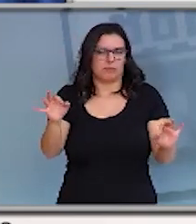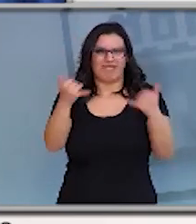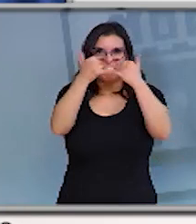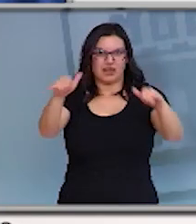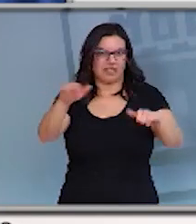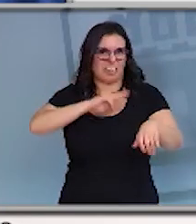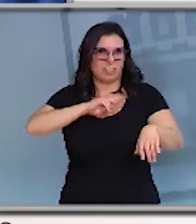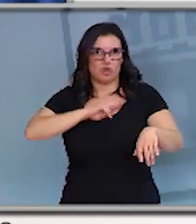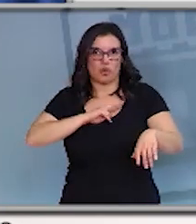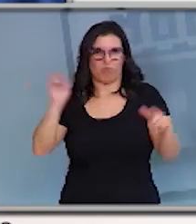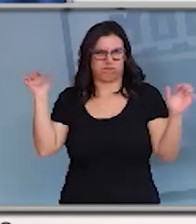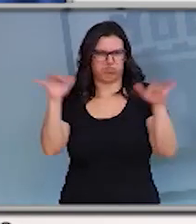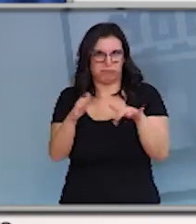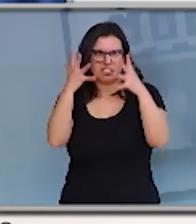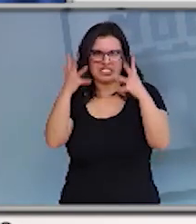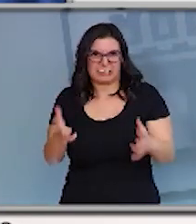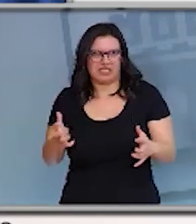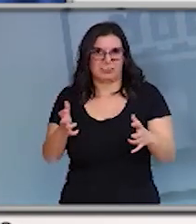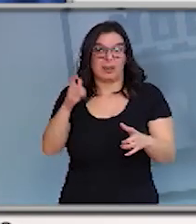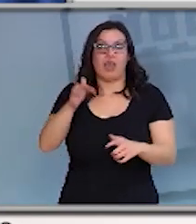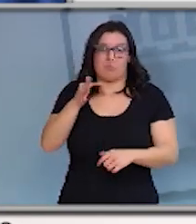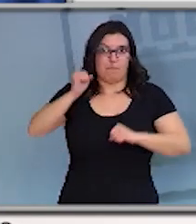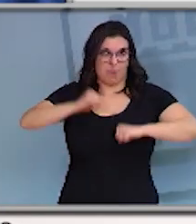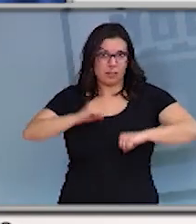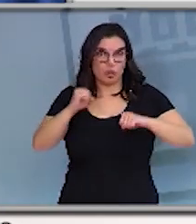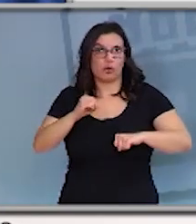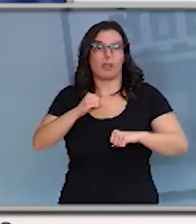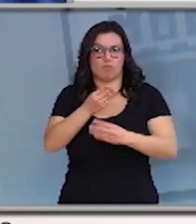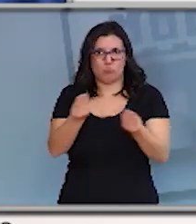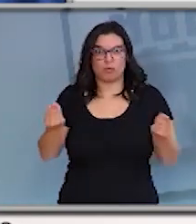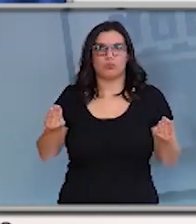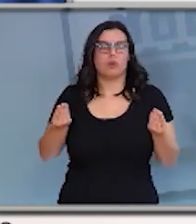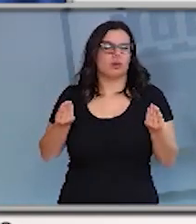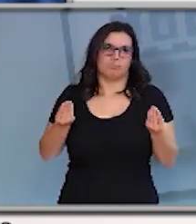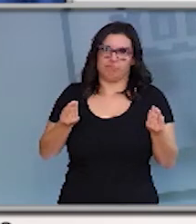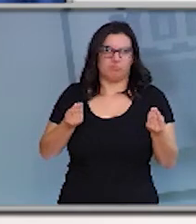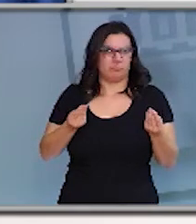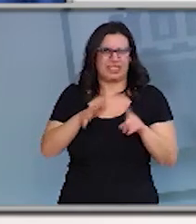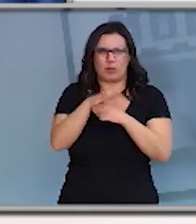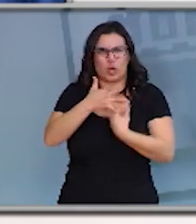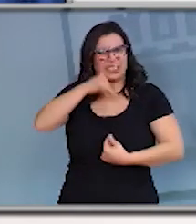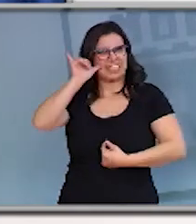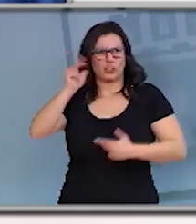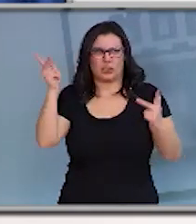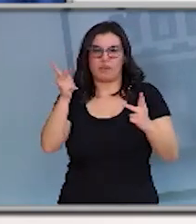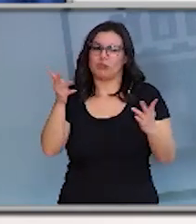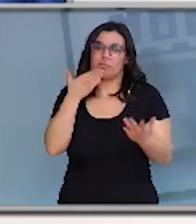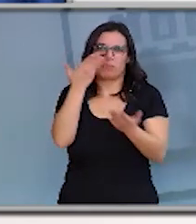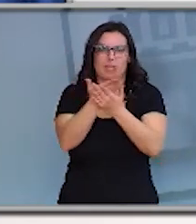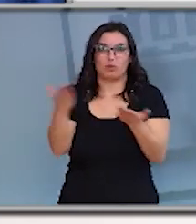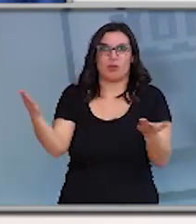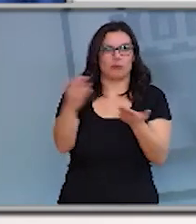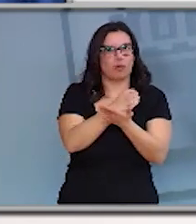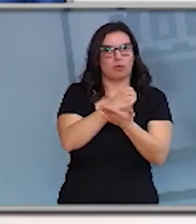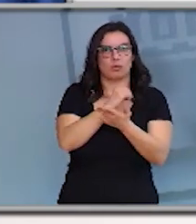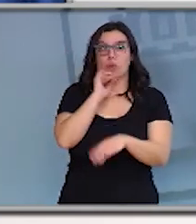litúrgicas, la concentración de personas, de personas además mayores, es una situación de alto riesgo que pedimos a todo el mundo que